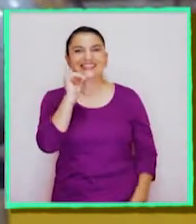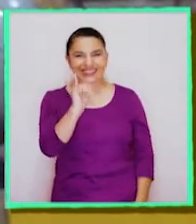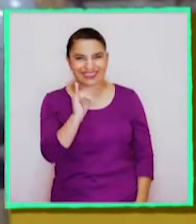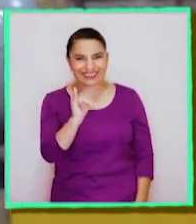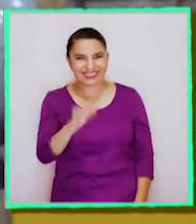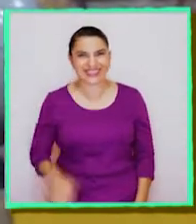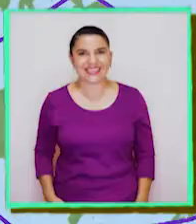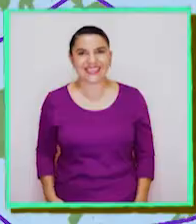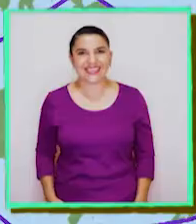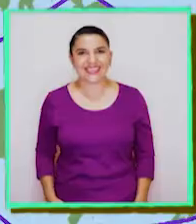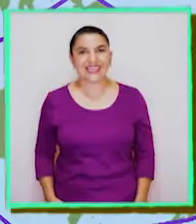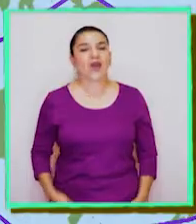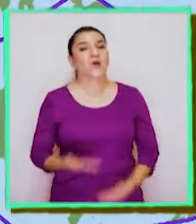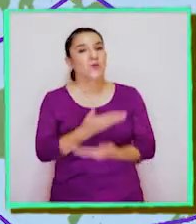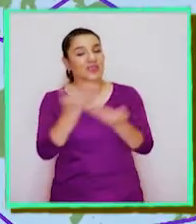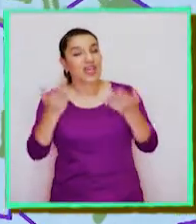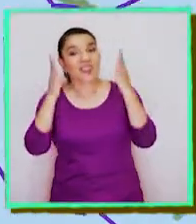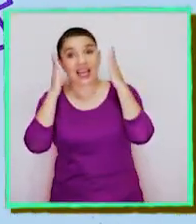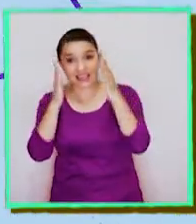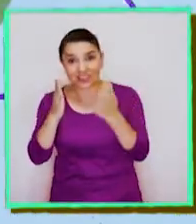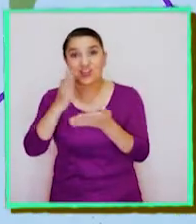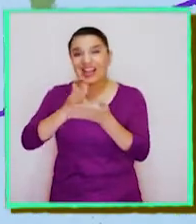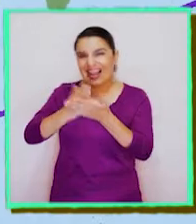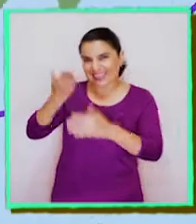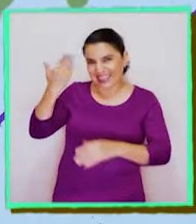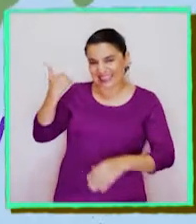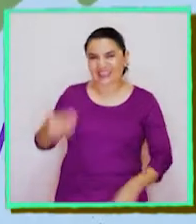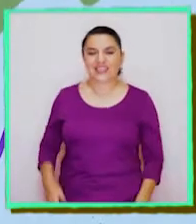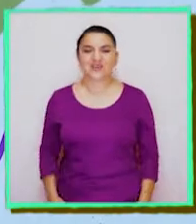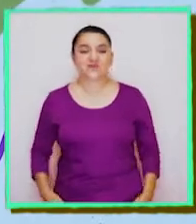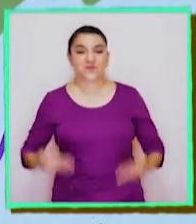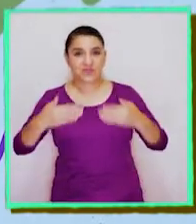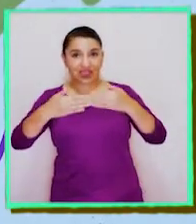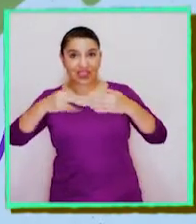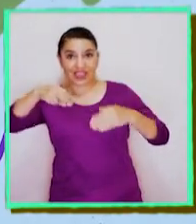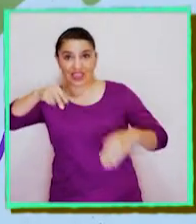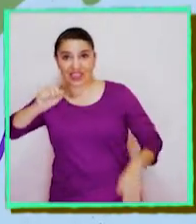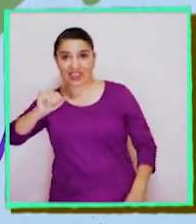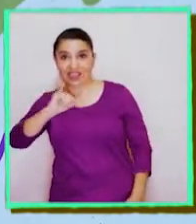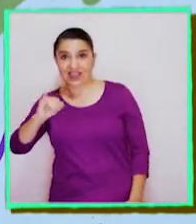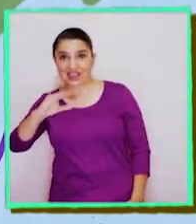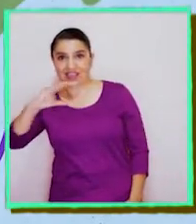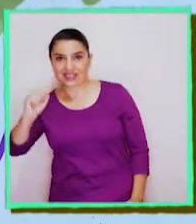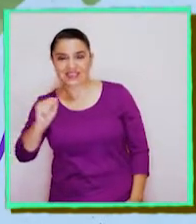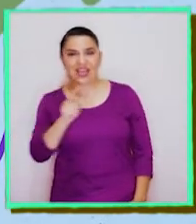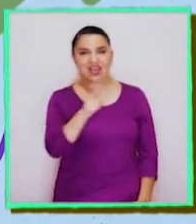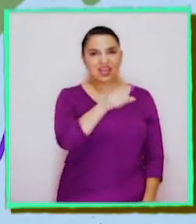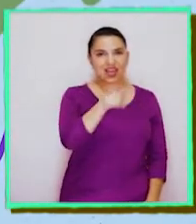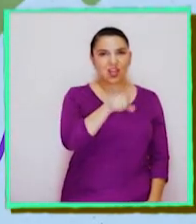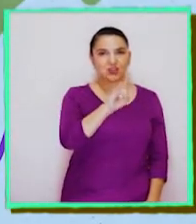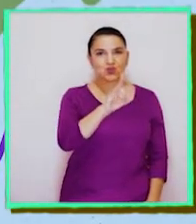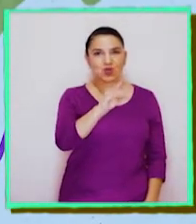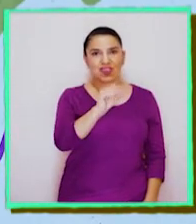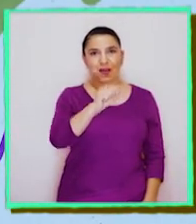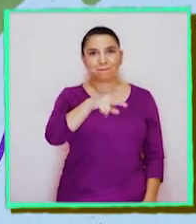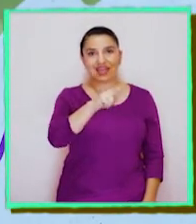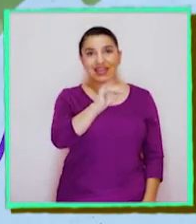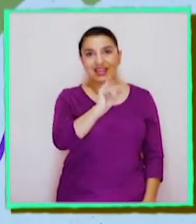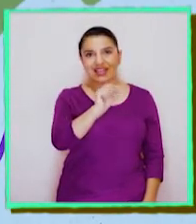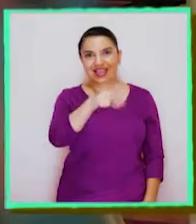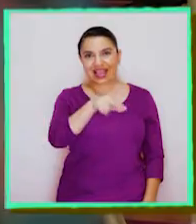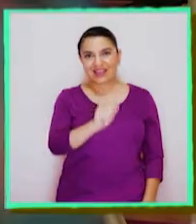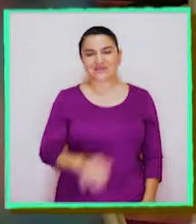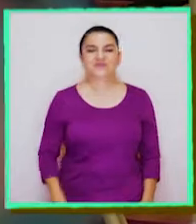¡Así es! Se nota que han puesto atención en las otras clases, en la placa de Nazca y la sudamericana. ¡Sigamos!